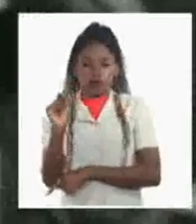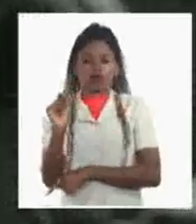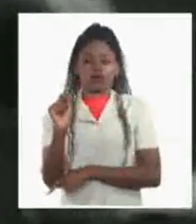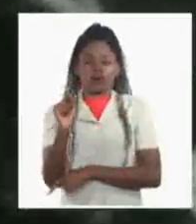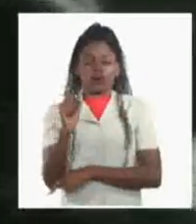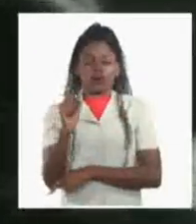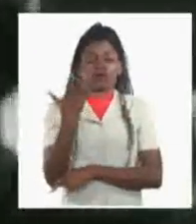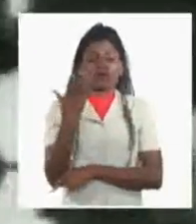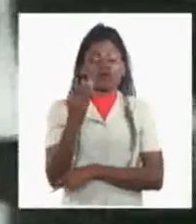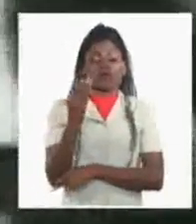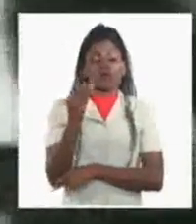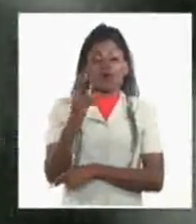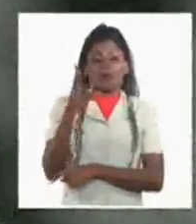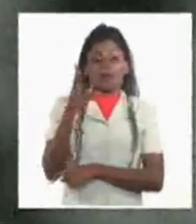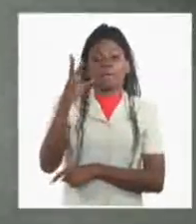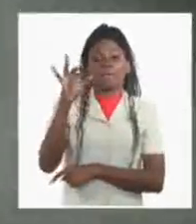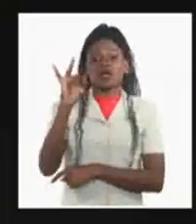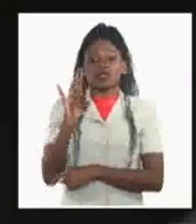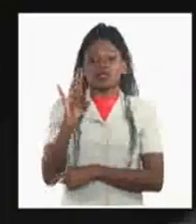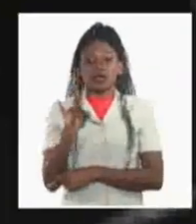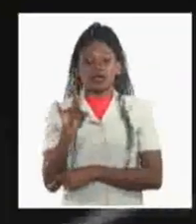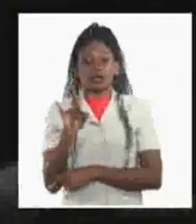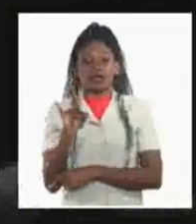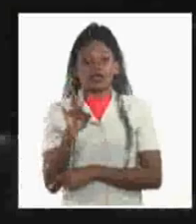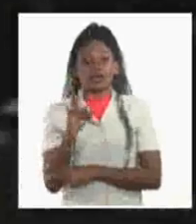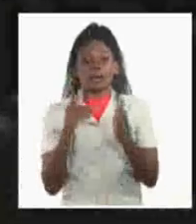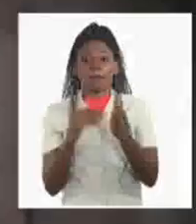27 millones de vidas.